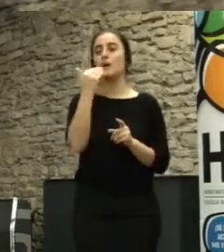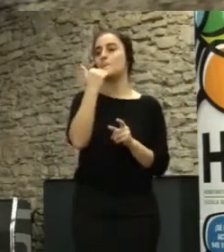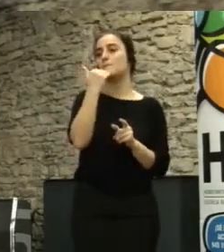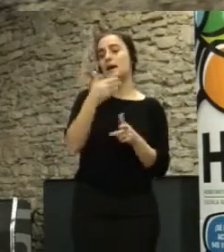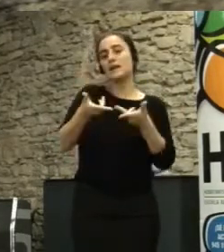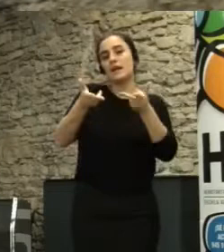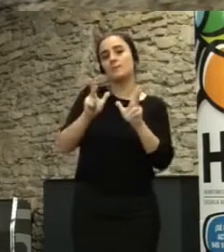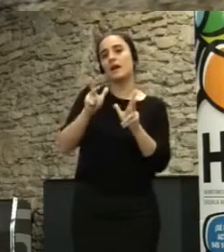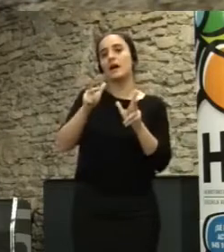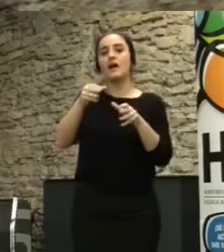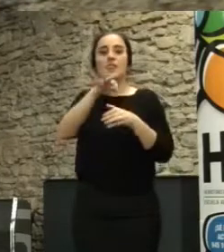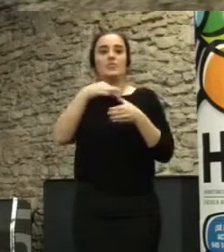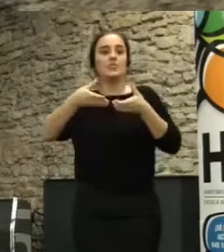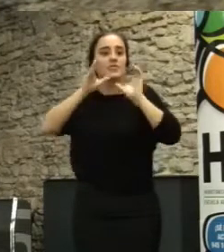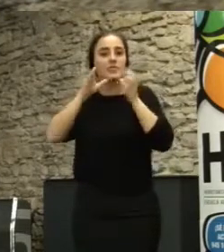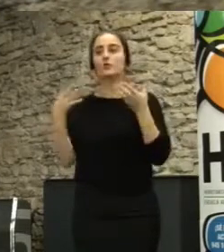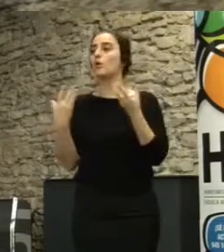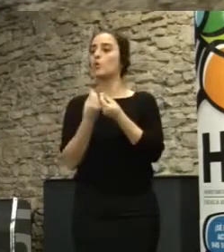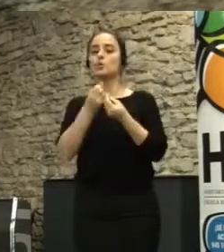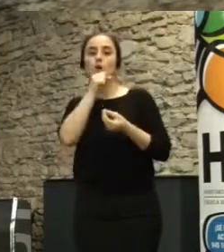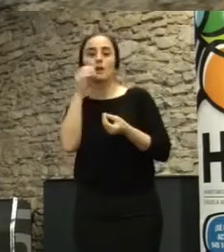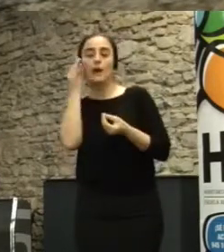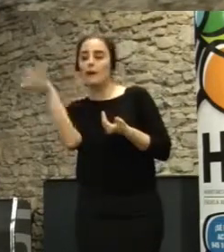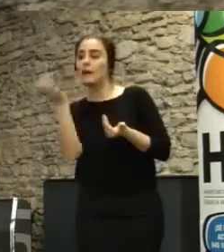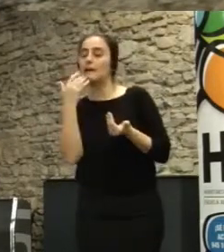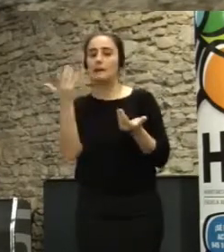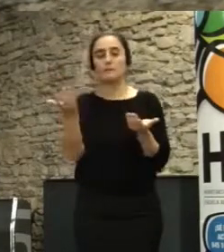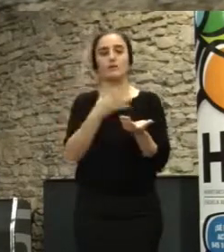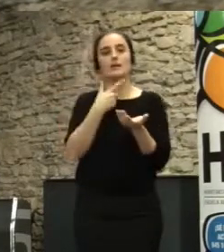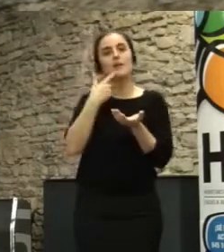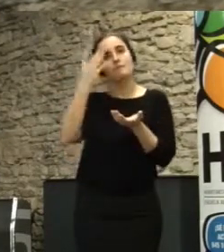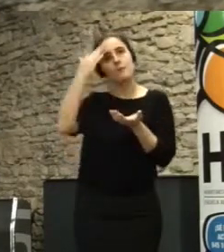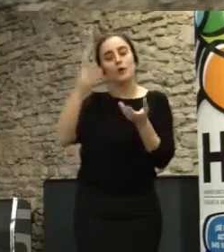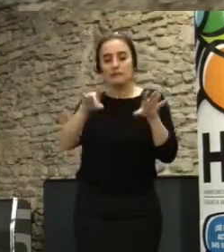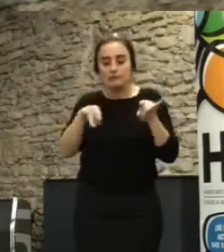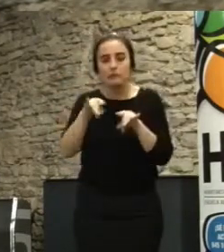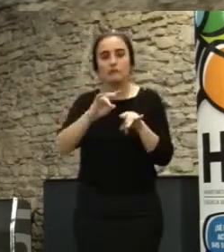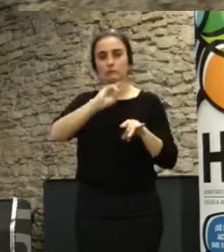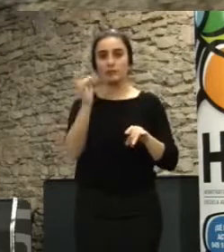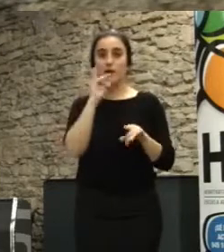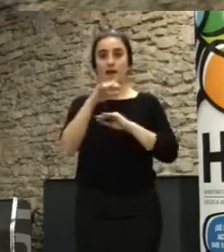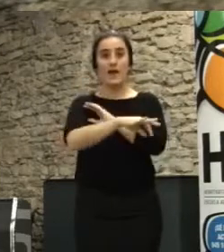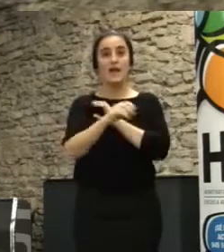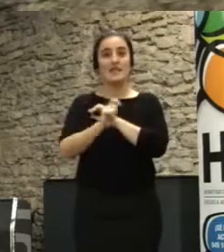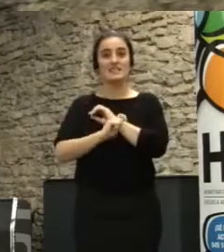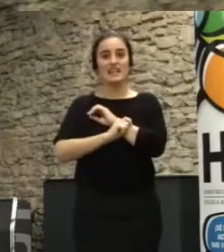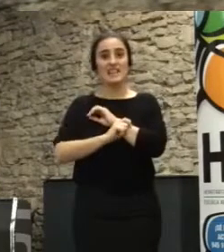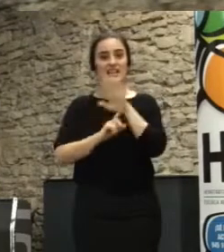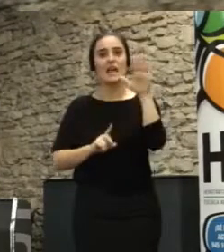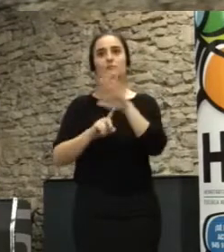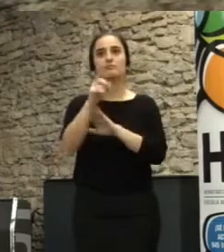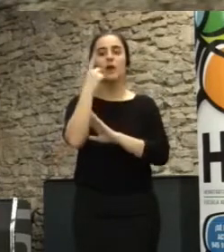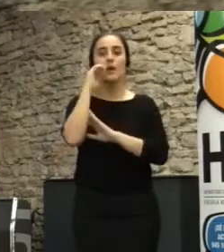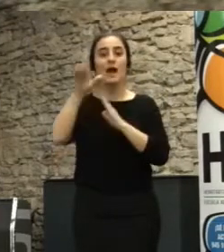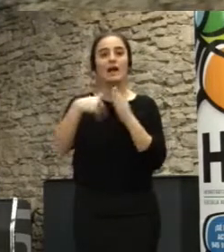desayunar juntos con las abuelas del barrio memoria territorial han diseñado una estrategia lo lanzamos ahora hasta mayo a ver que tal y bueno